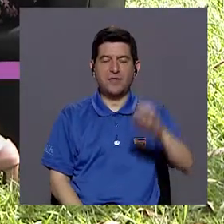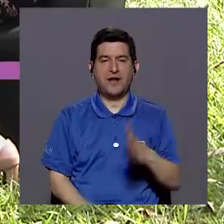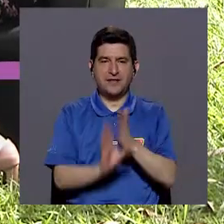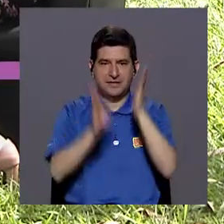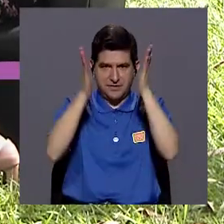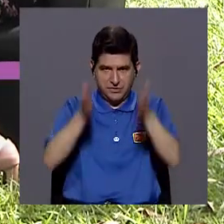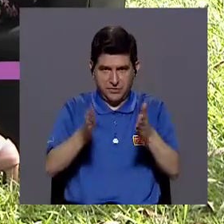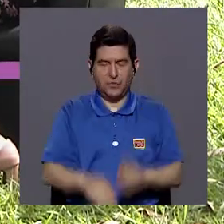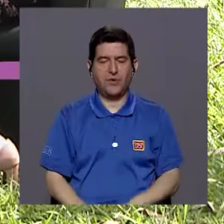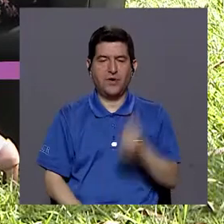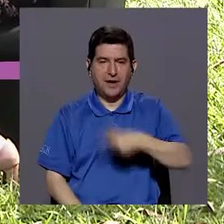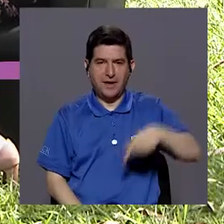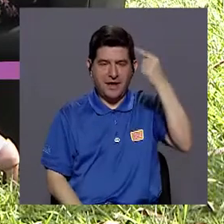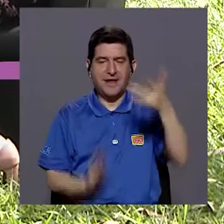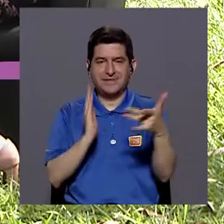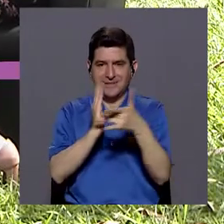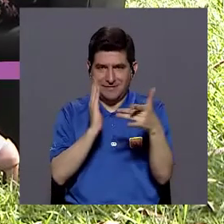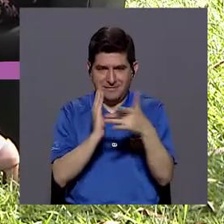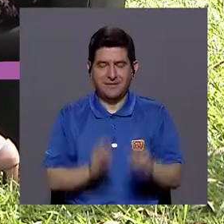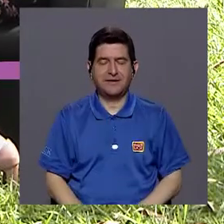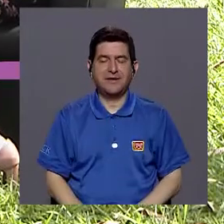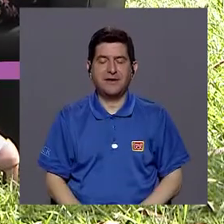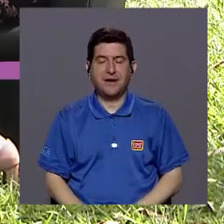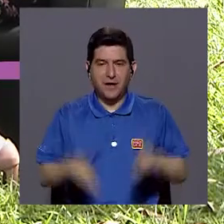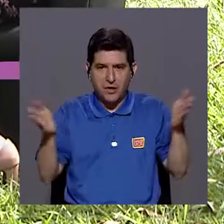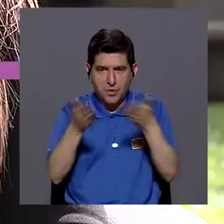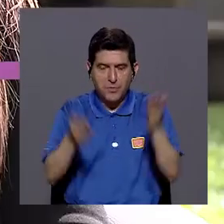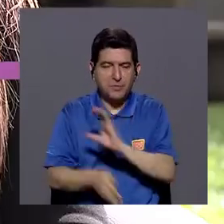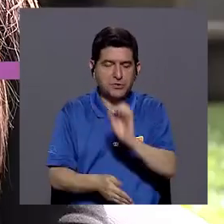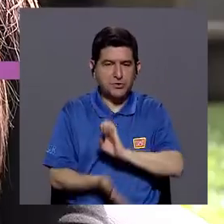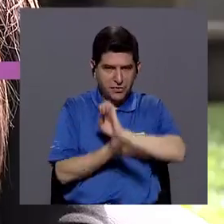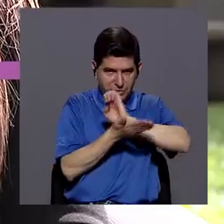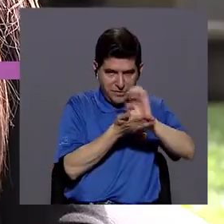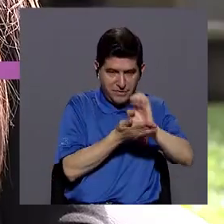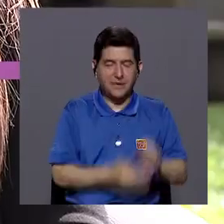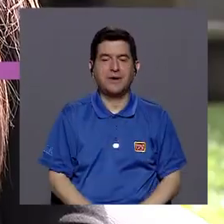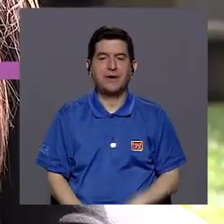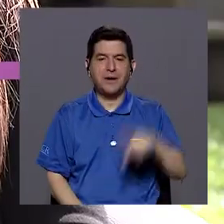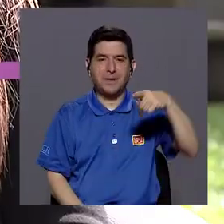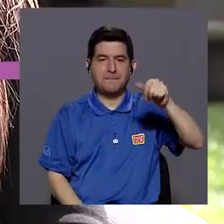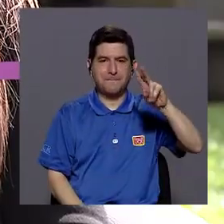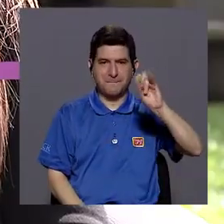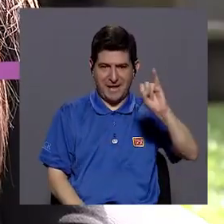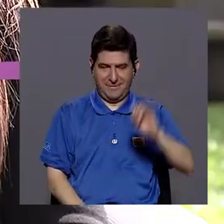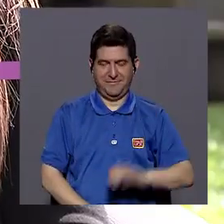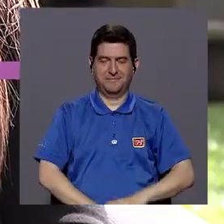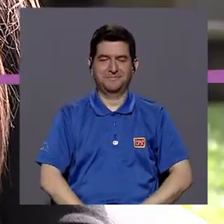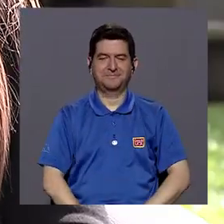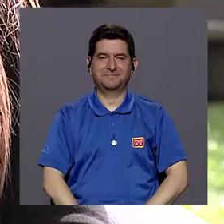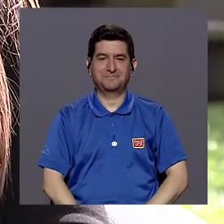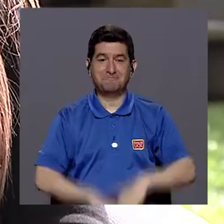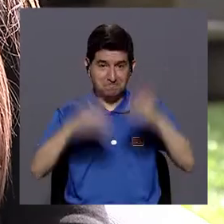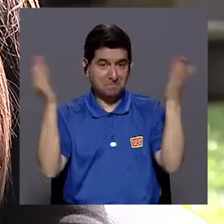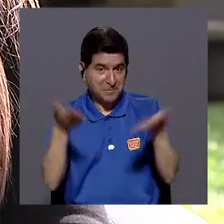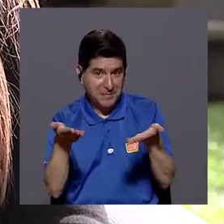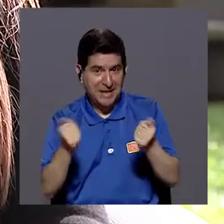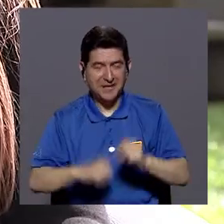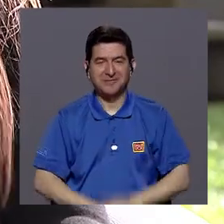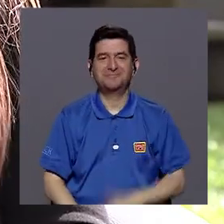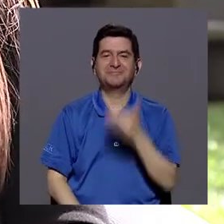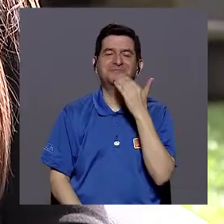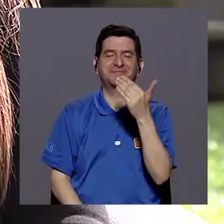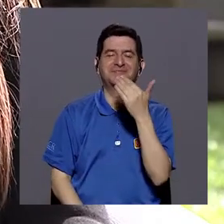psicóloga de la Gerencia Técnica en Promoción y Prevención del Patronato Nacional de la Infancia. Bienvenida.